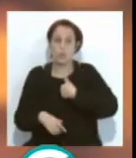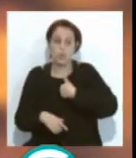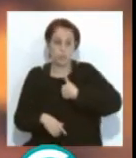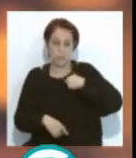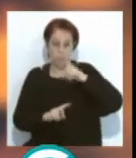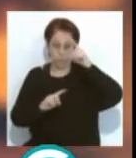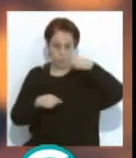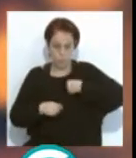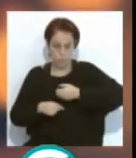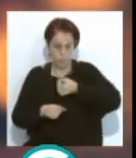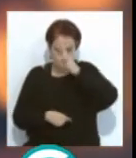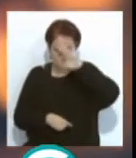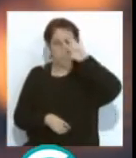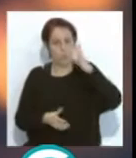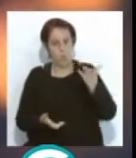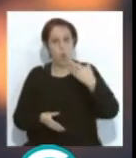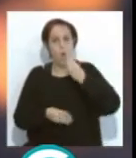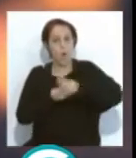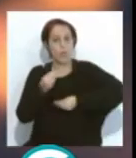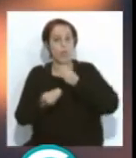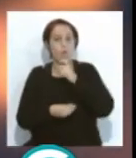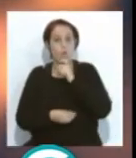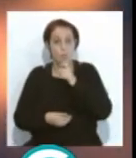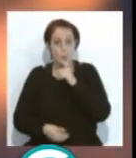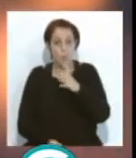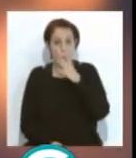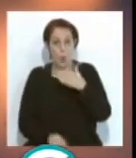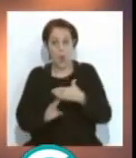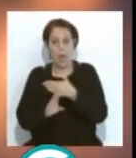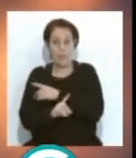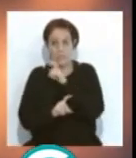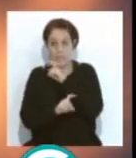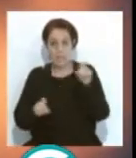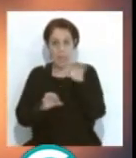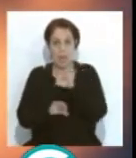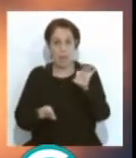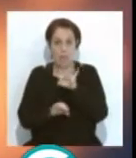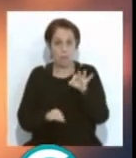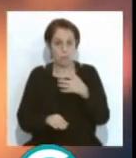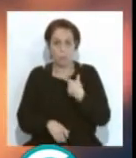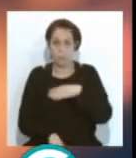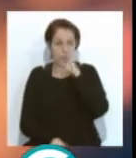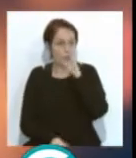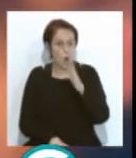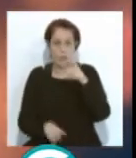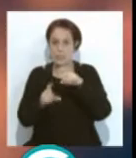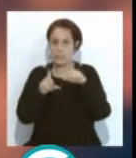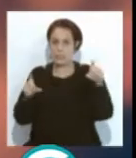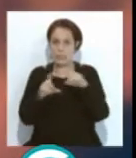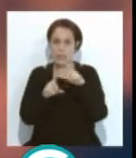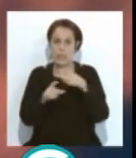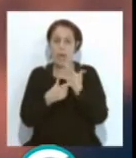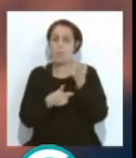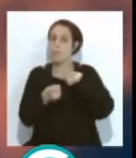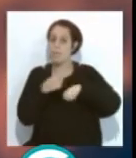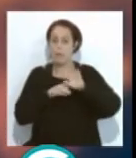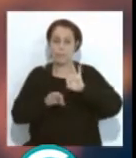no nos sorprendió mucho la manera en que se hizo, porque no se había avisado antes, sino que de golpe se dijo, oye, las entradas se ponen a la venta